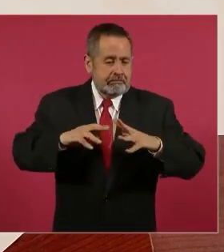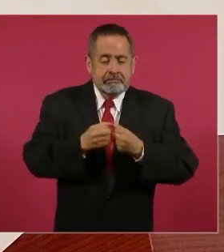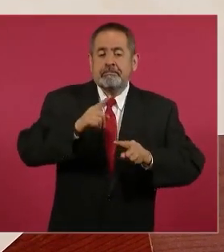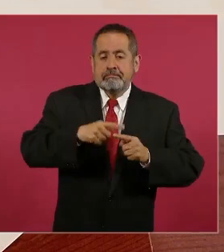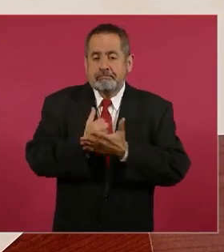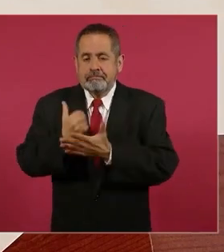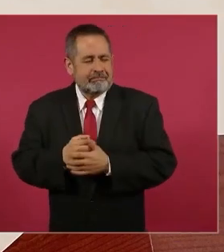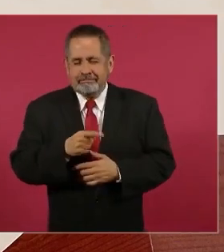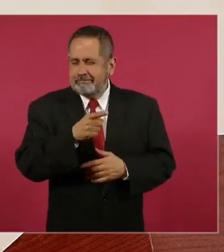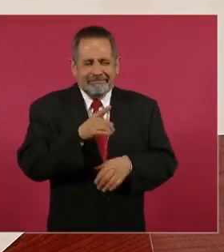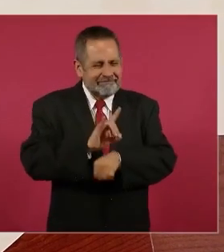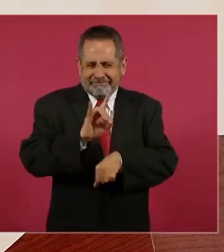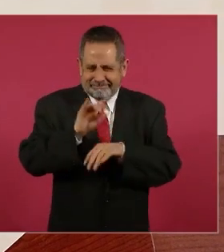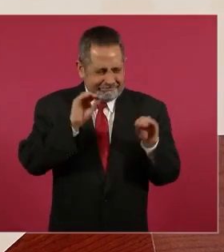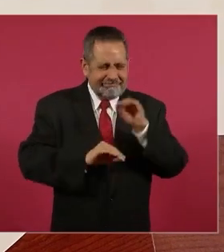todo armado